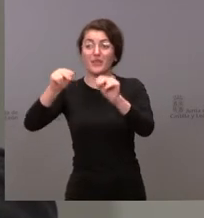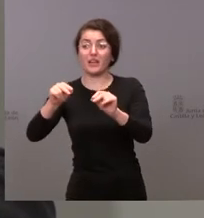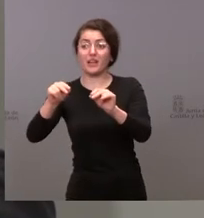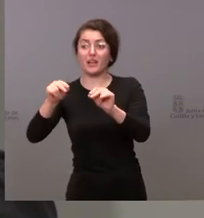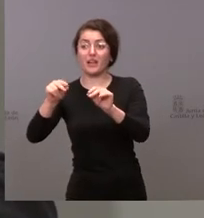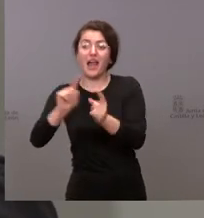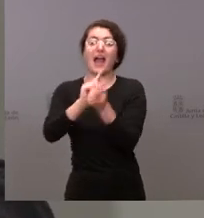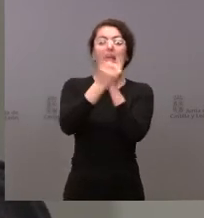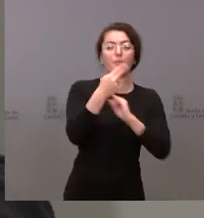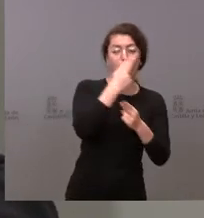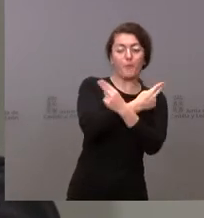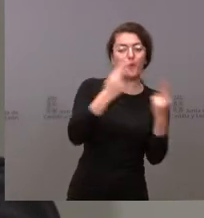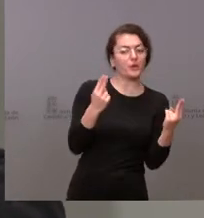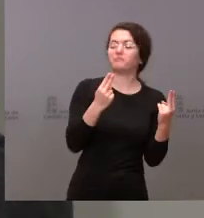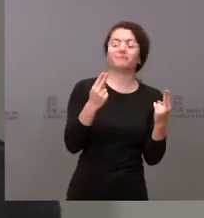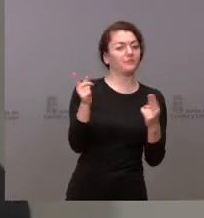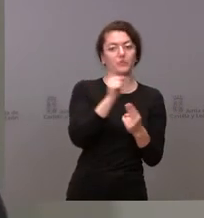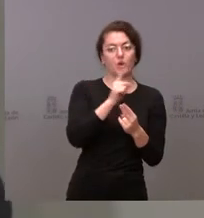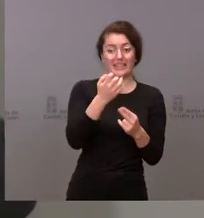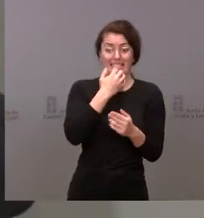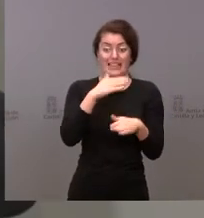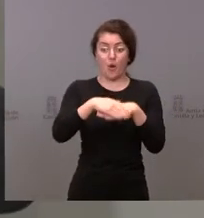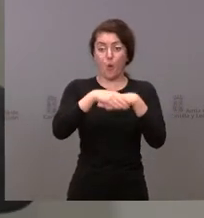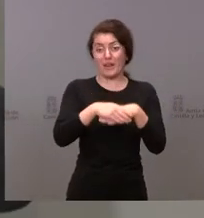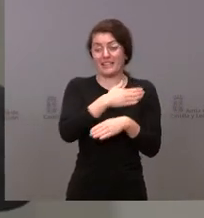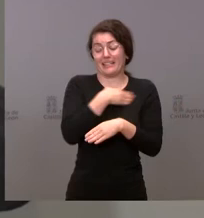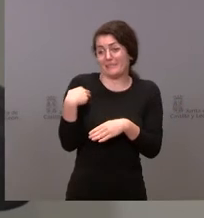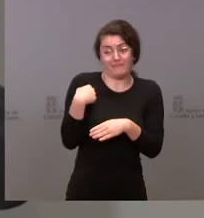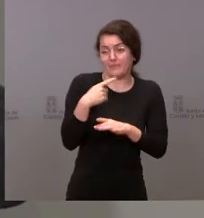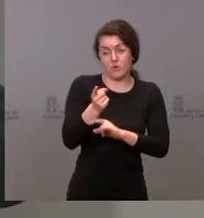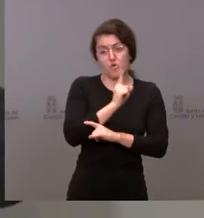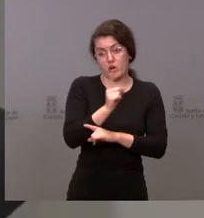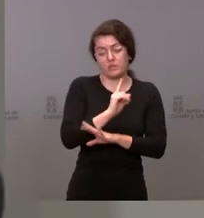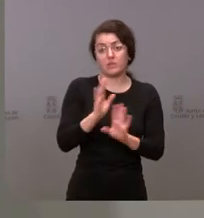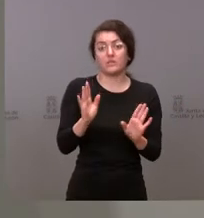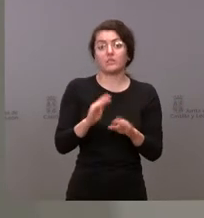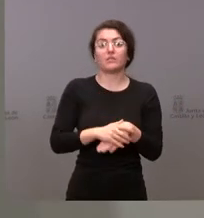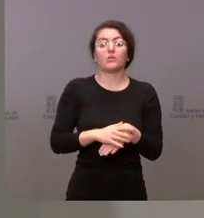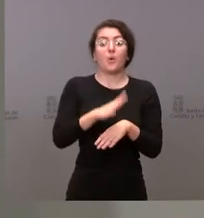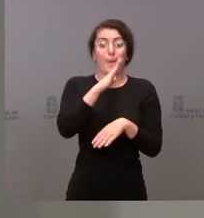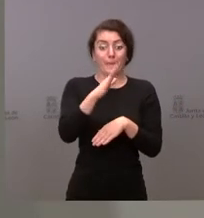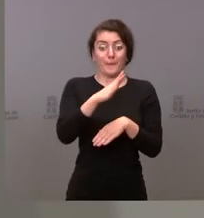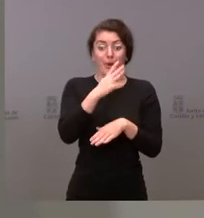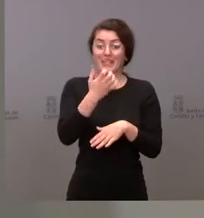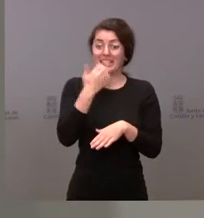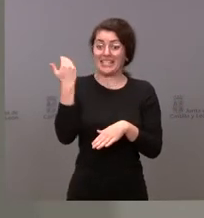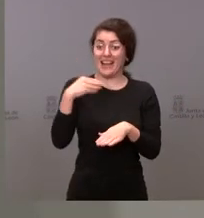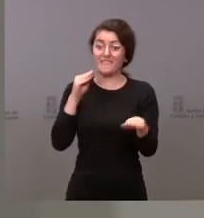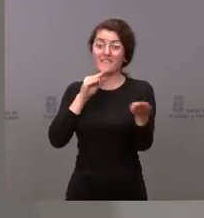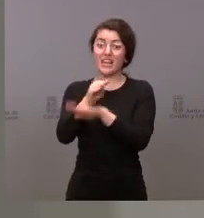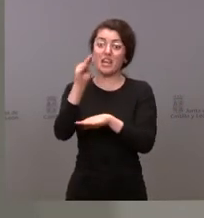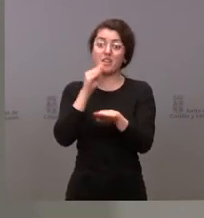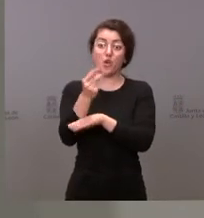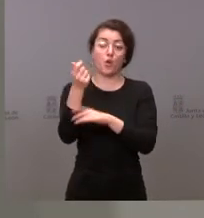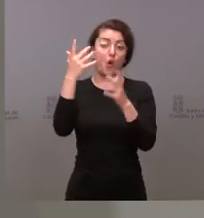la propuesta de la UGT entre otras cosas porque todo lo que se financia con impuestos ya es público esto yo